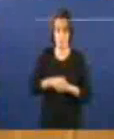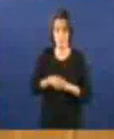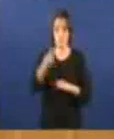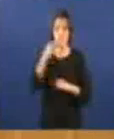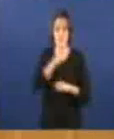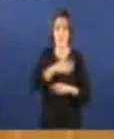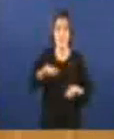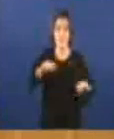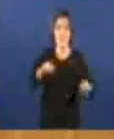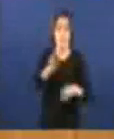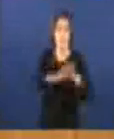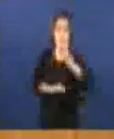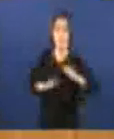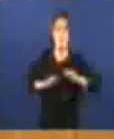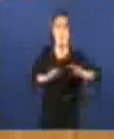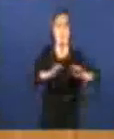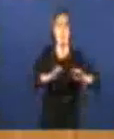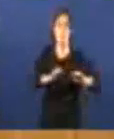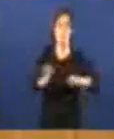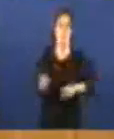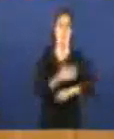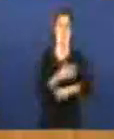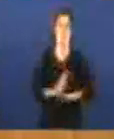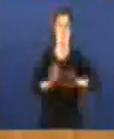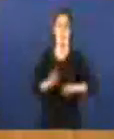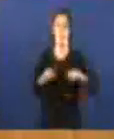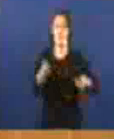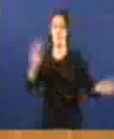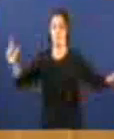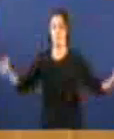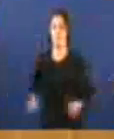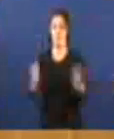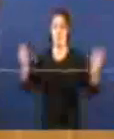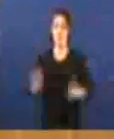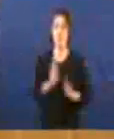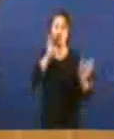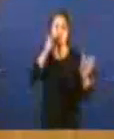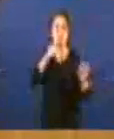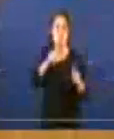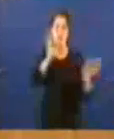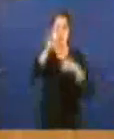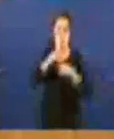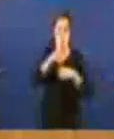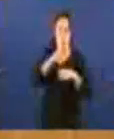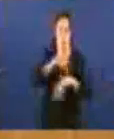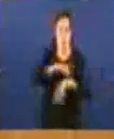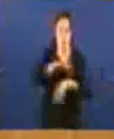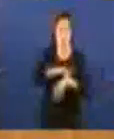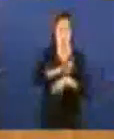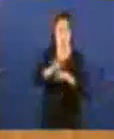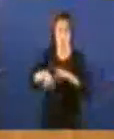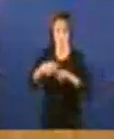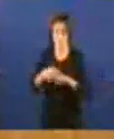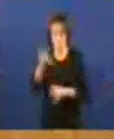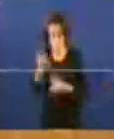sanear as súas contas a costa de reducir a súa capacidad de atención aos pacientes, coa conseguinte mingua